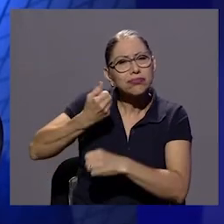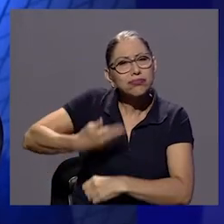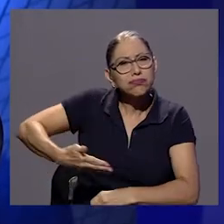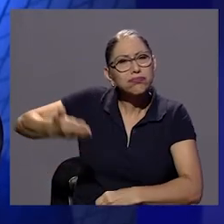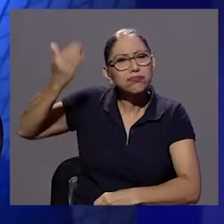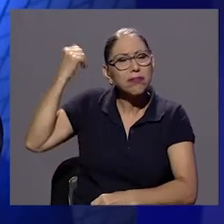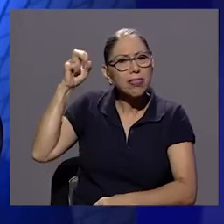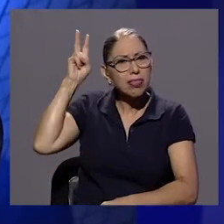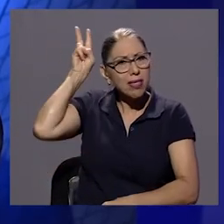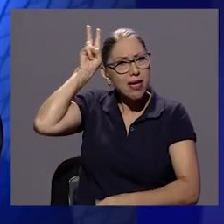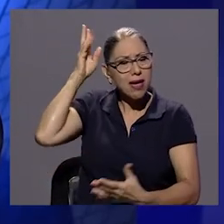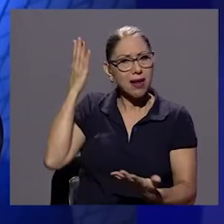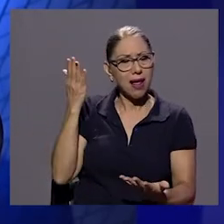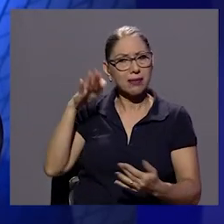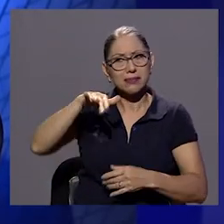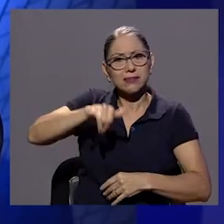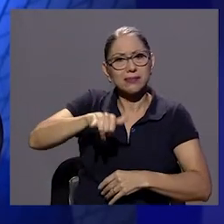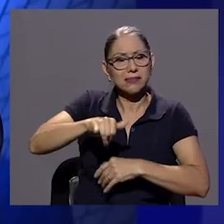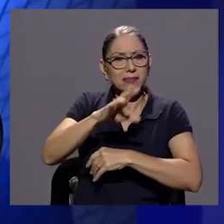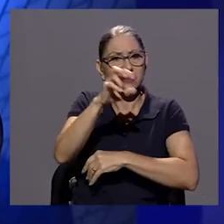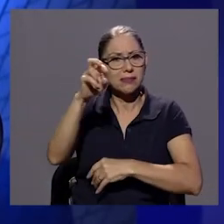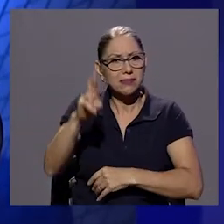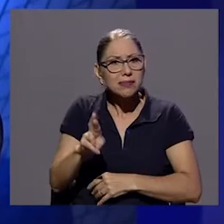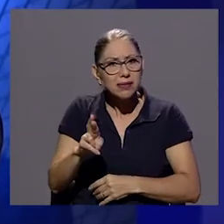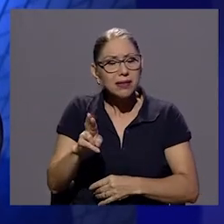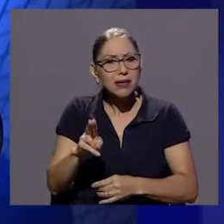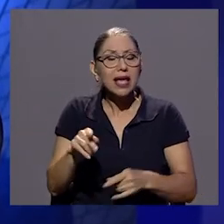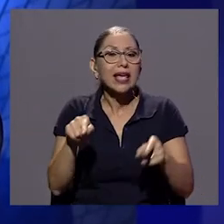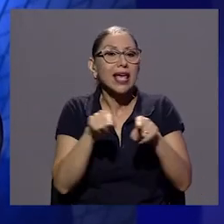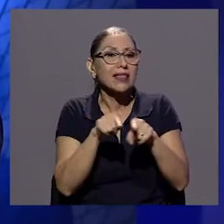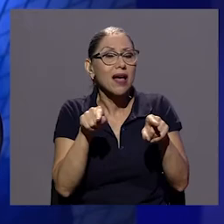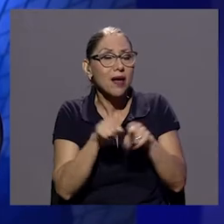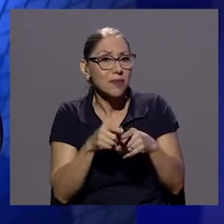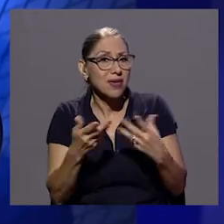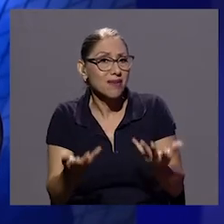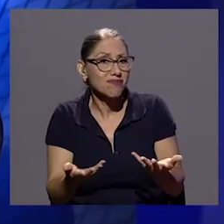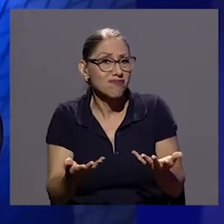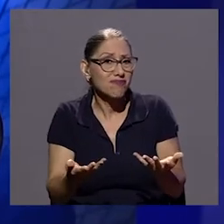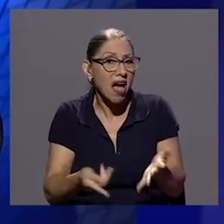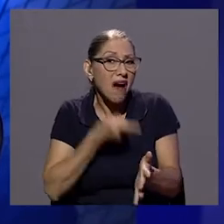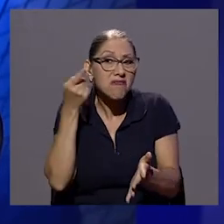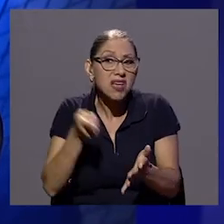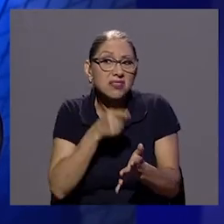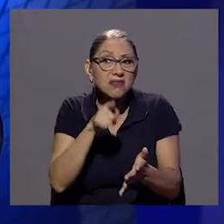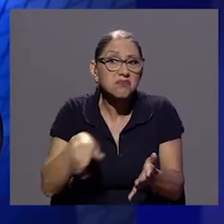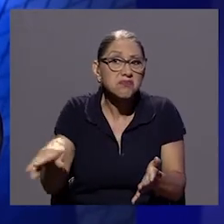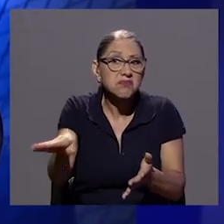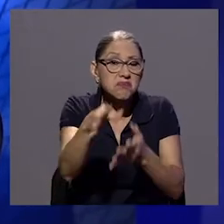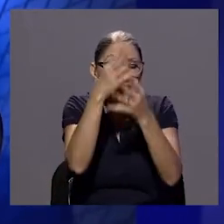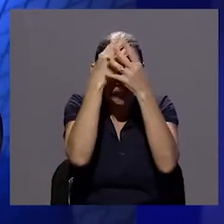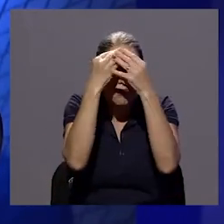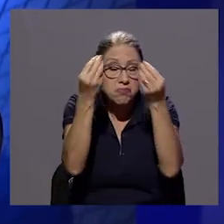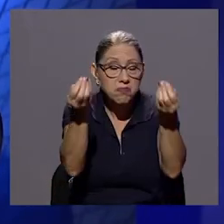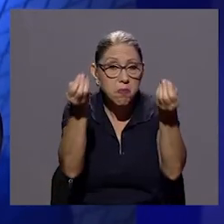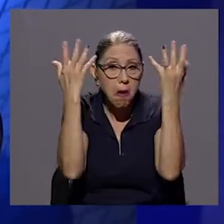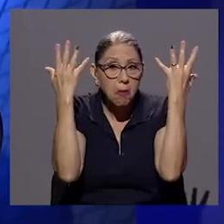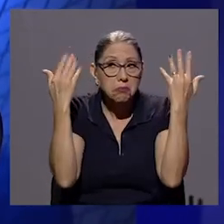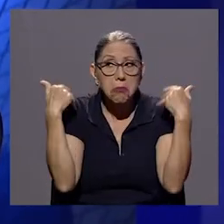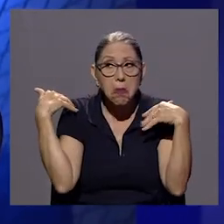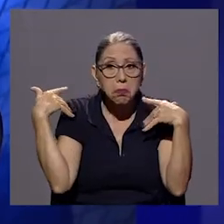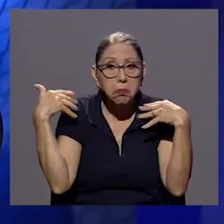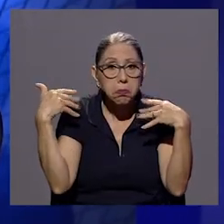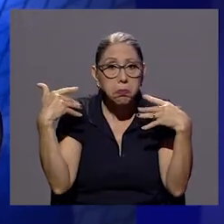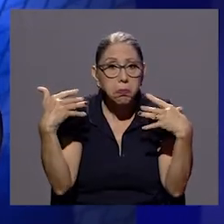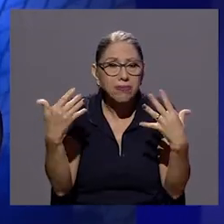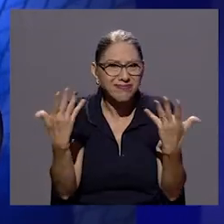territorio y que también de cierta forma se han a veces olvidado ¿verdad? o las hemos perdido como